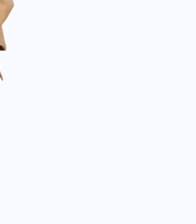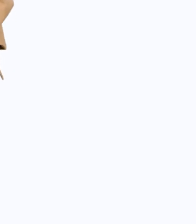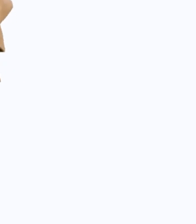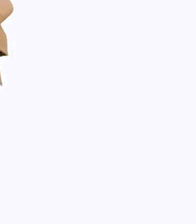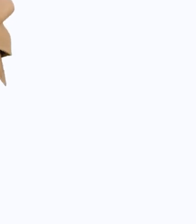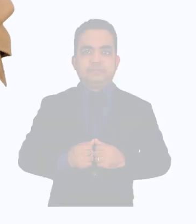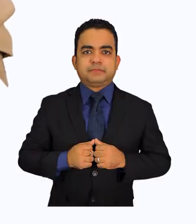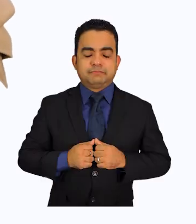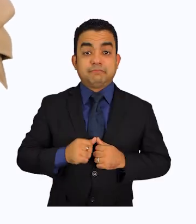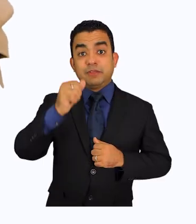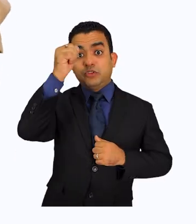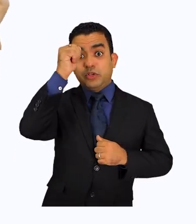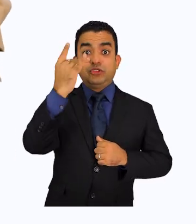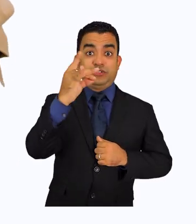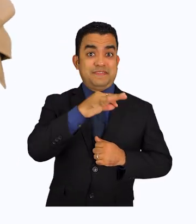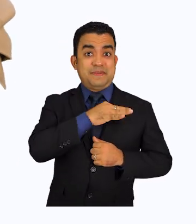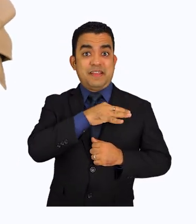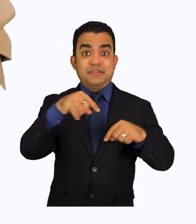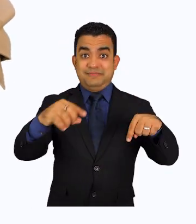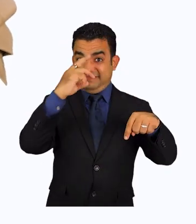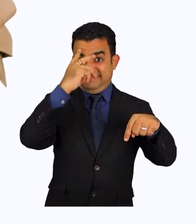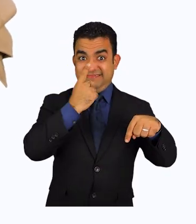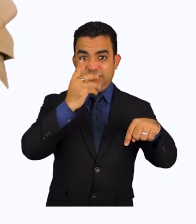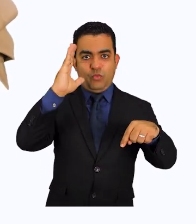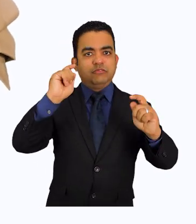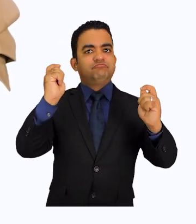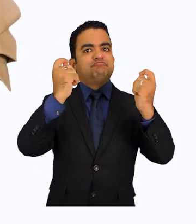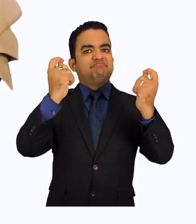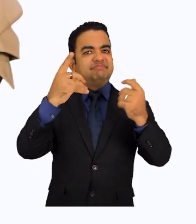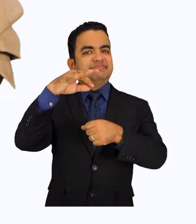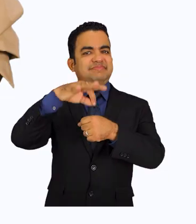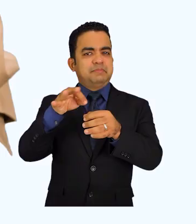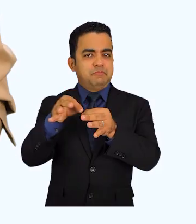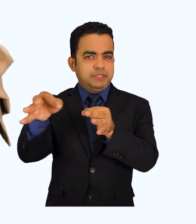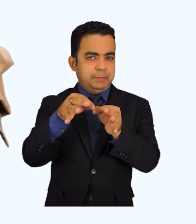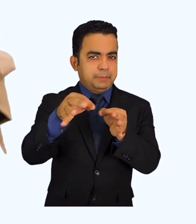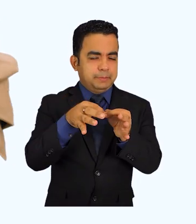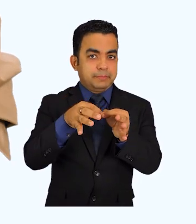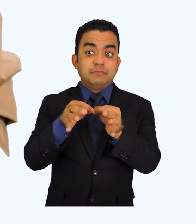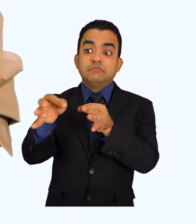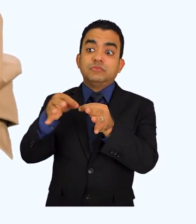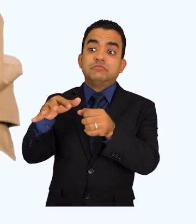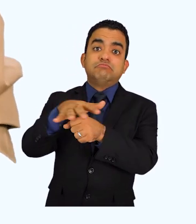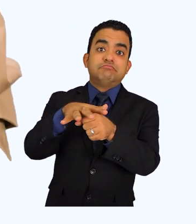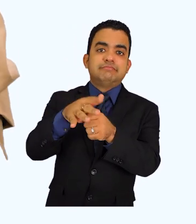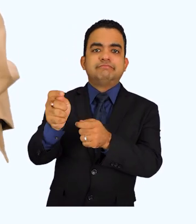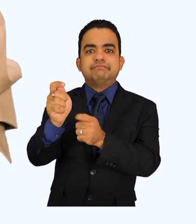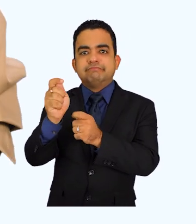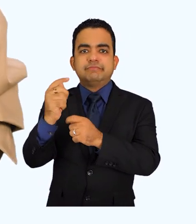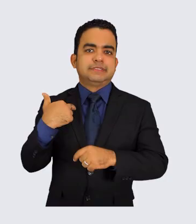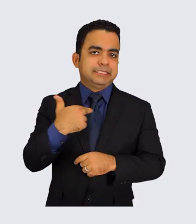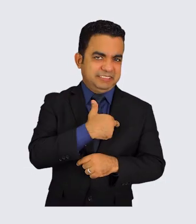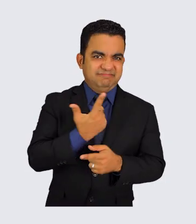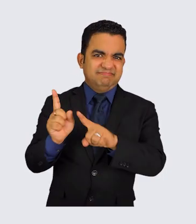El domingo 18 de febrero en la República Dominicana se celebran las elecciones municipales, en el municipio las alcaldías y